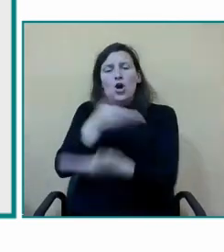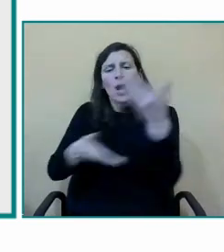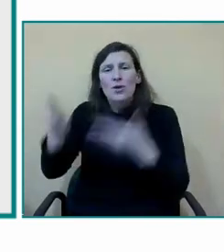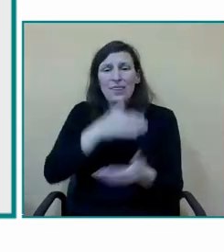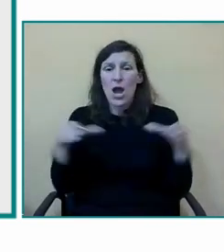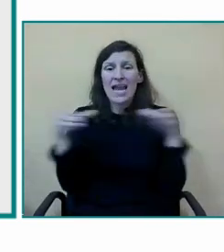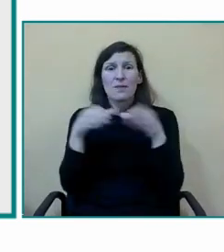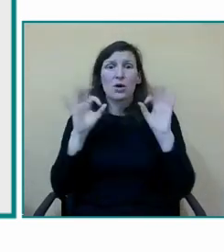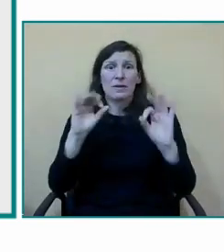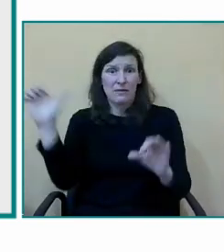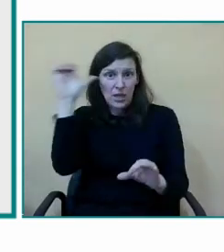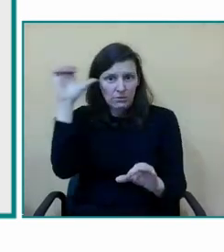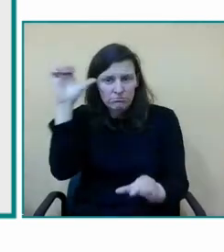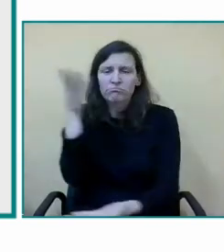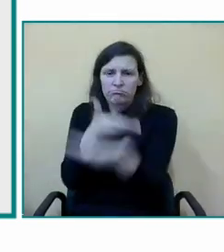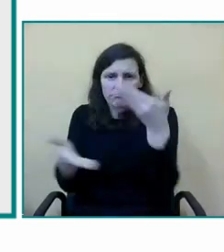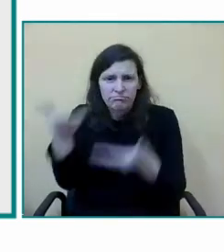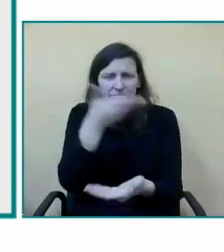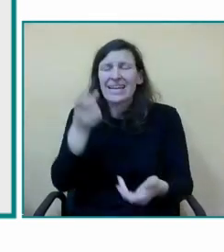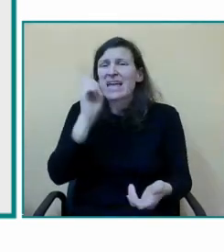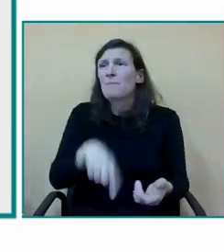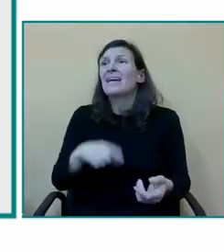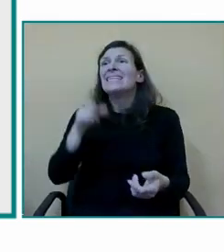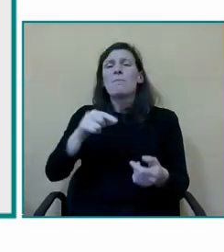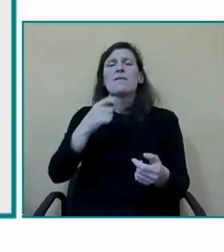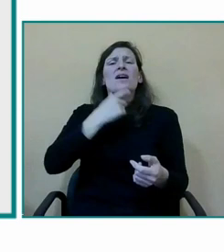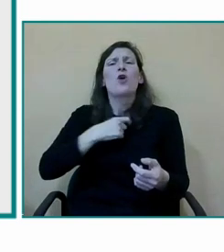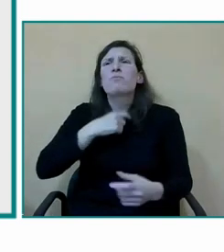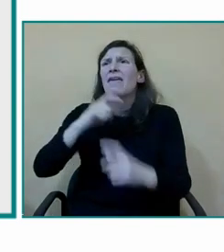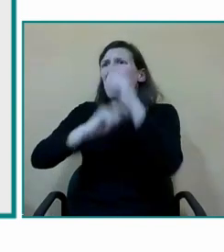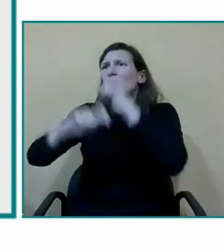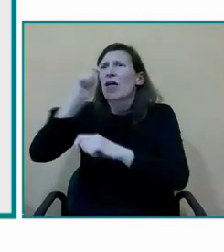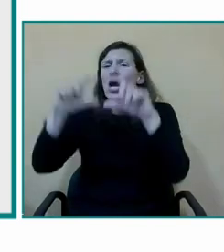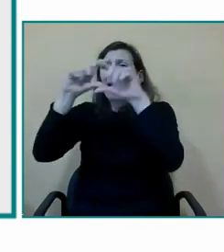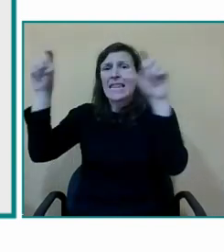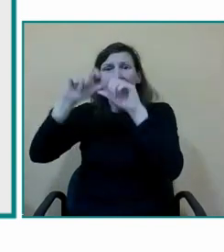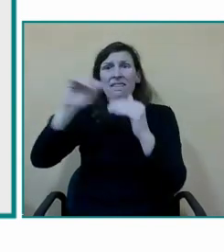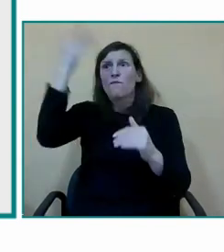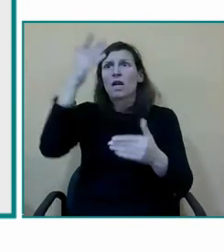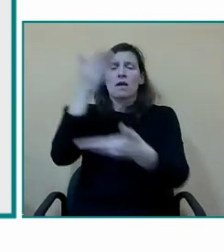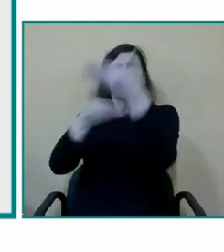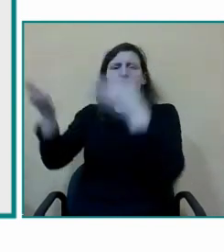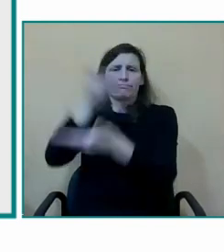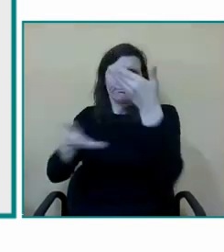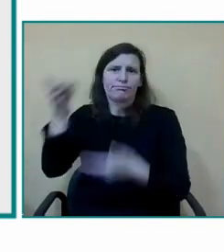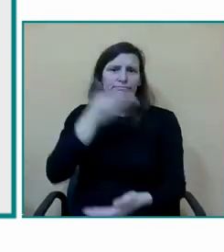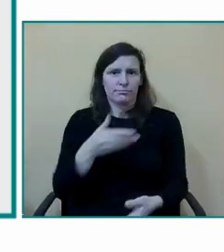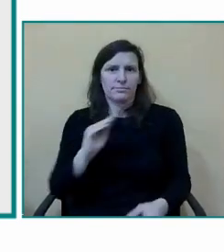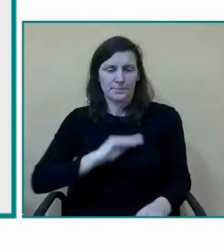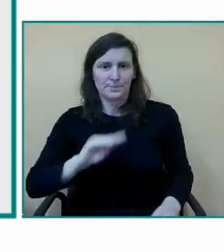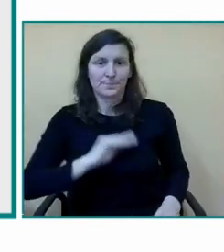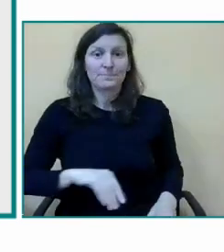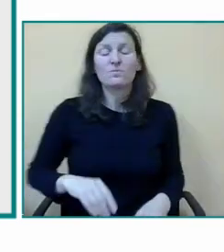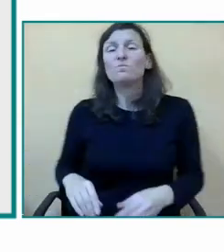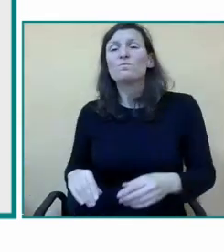un aspecto muy importante es que vamos a tener el privilegio de contar con la escuela de infantil piruetas que